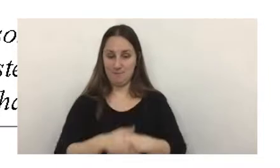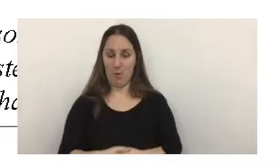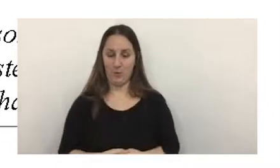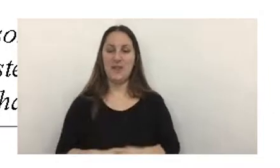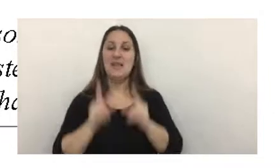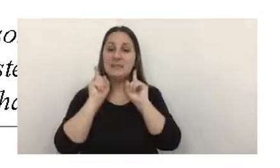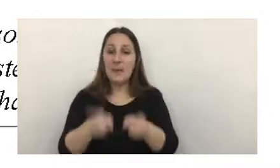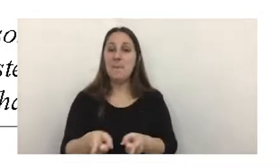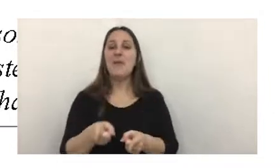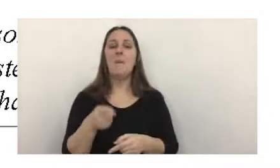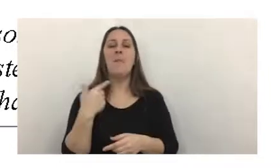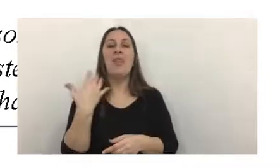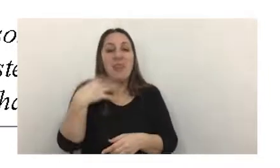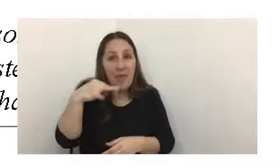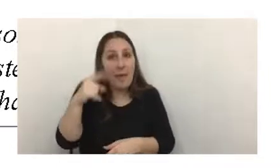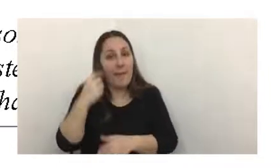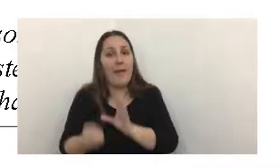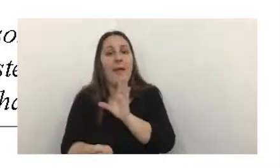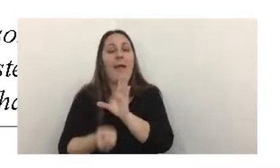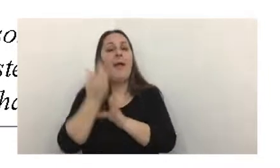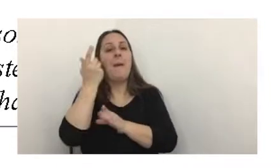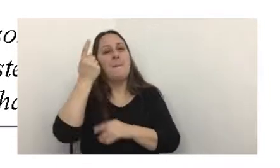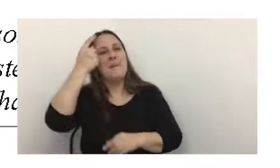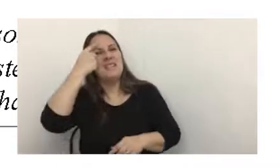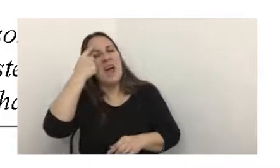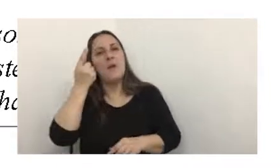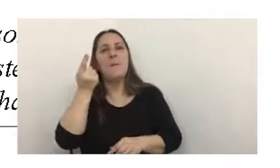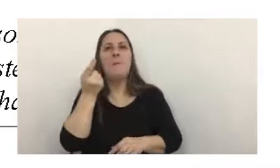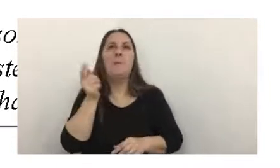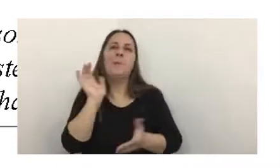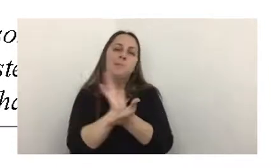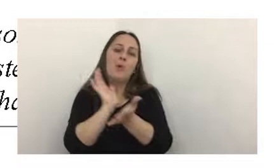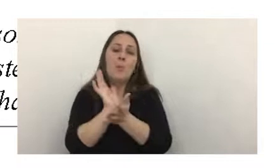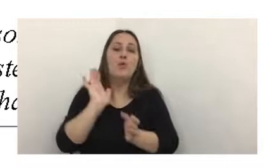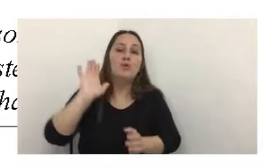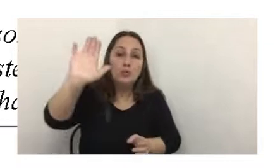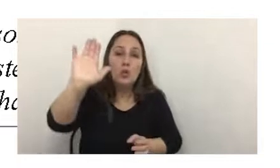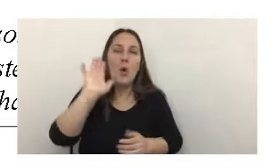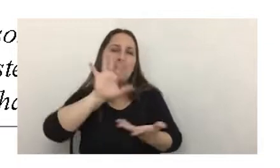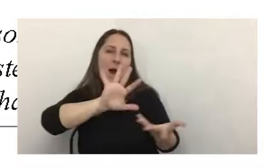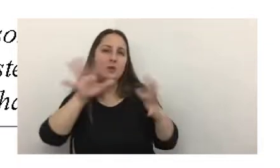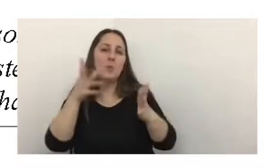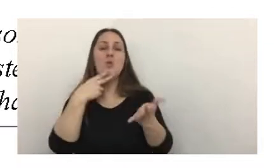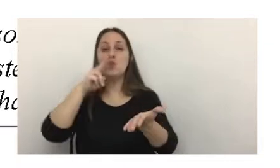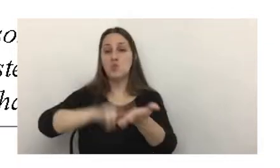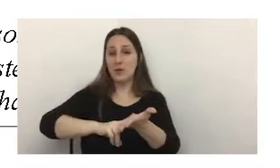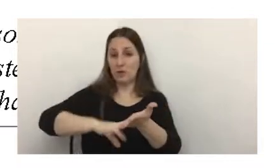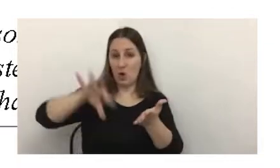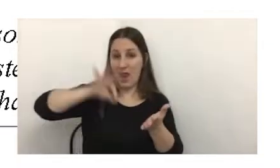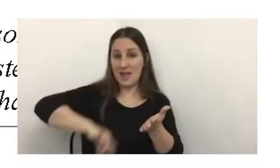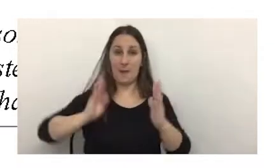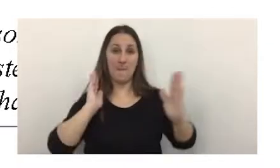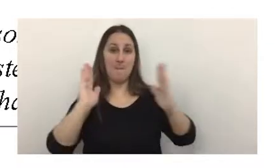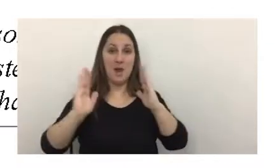tendrá que generar una proyección de lo que sería estimativamente el impuesto a las ganancias del